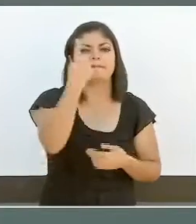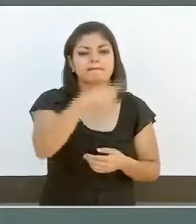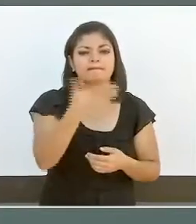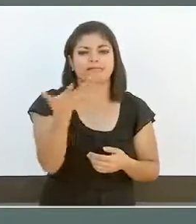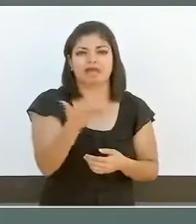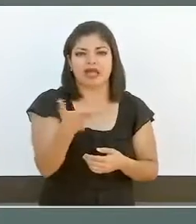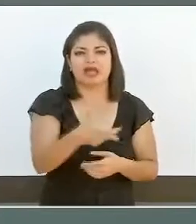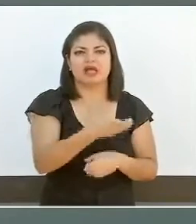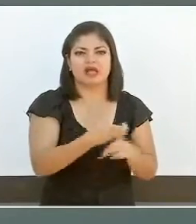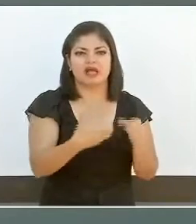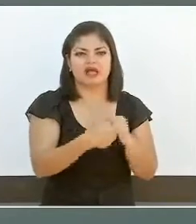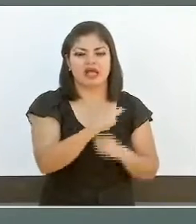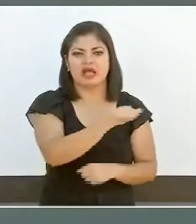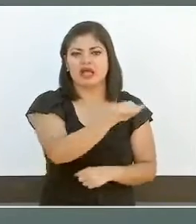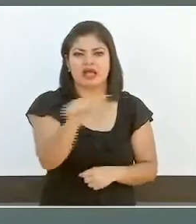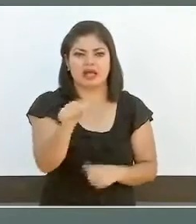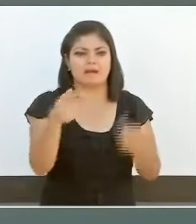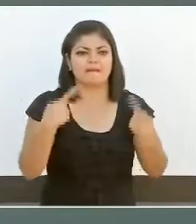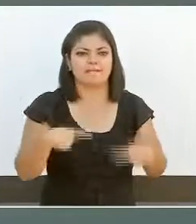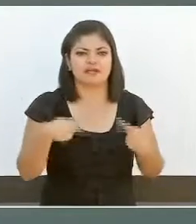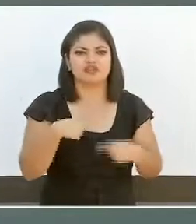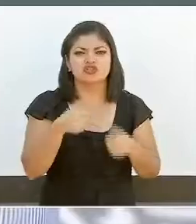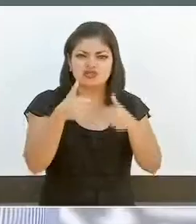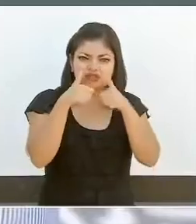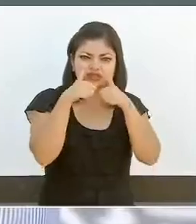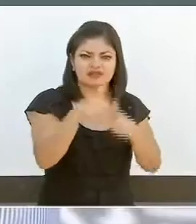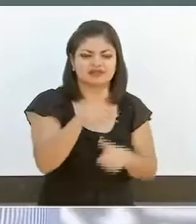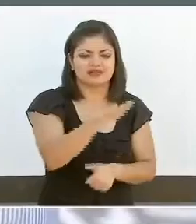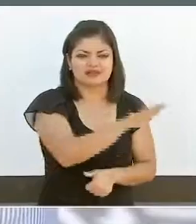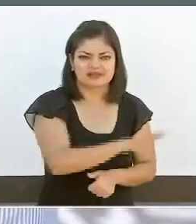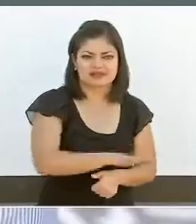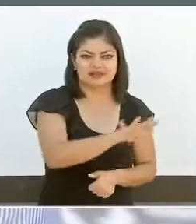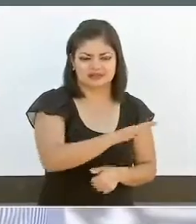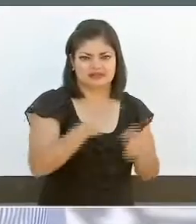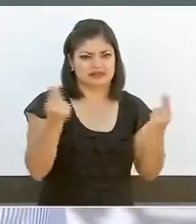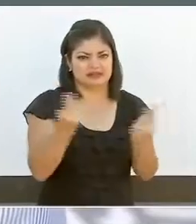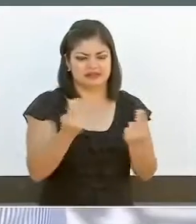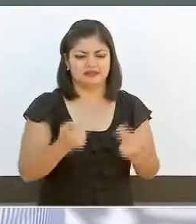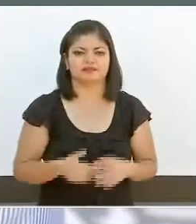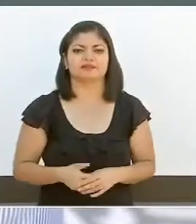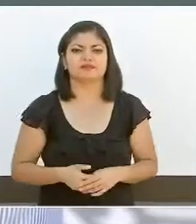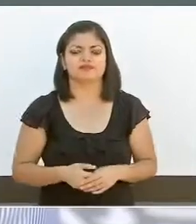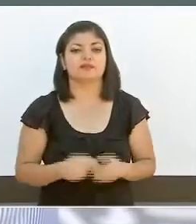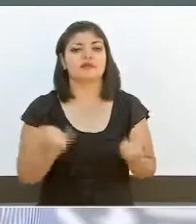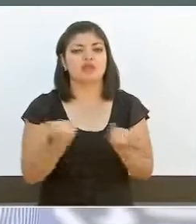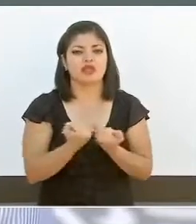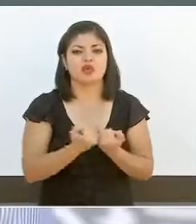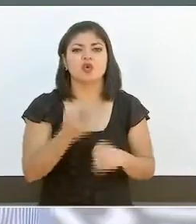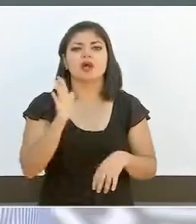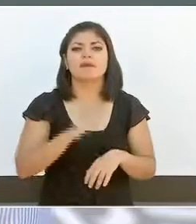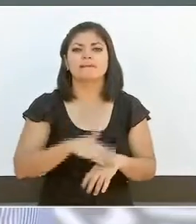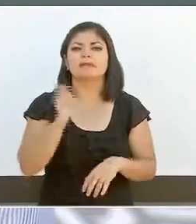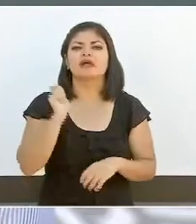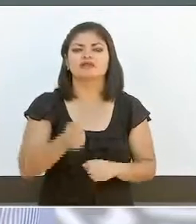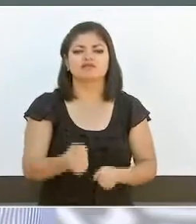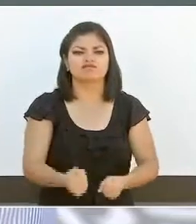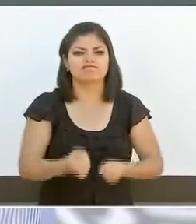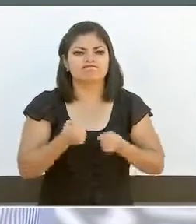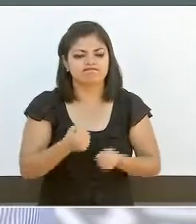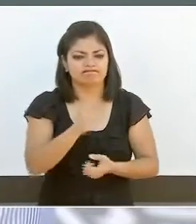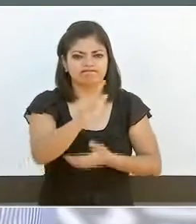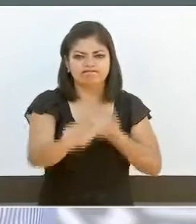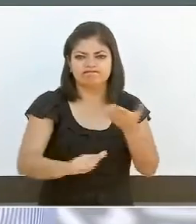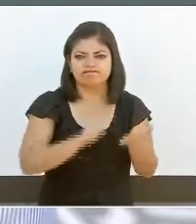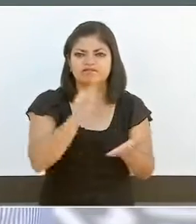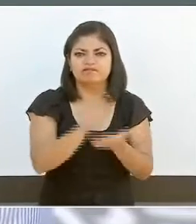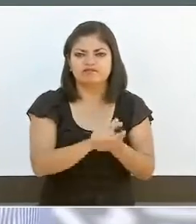directo a la población más afectada. También se fortalecen los trabajos de investigación de la Unidad